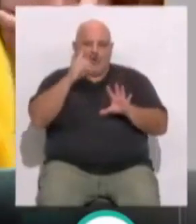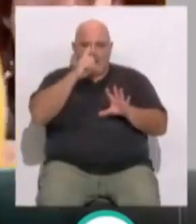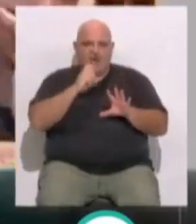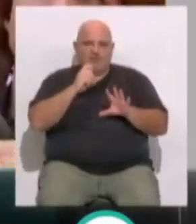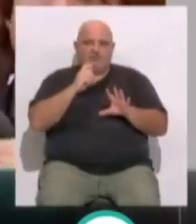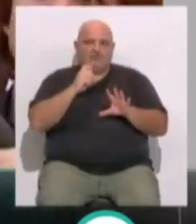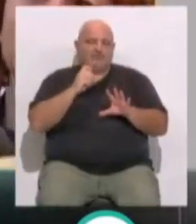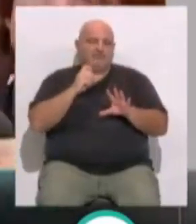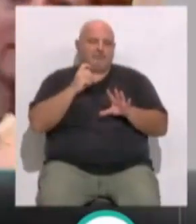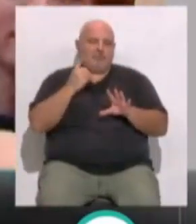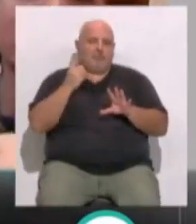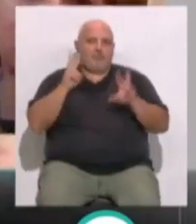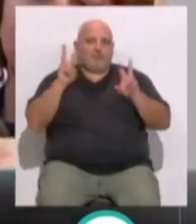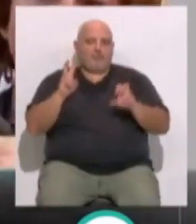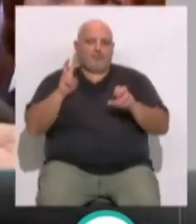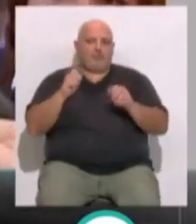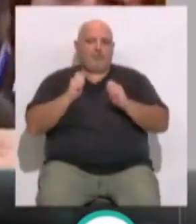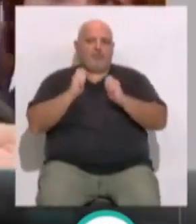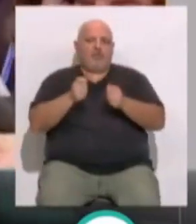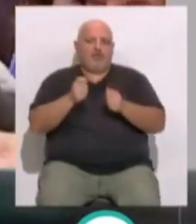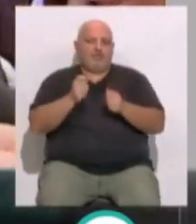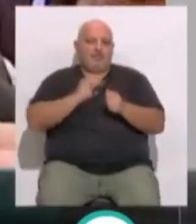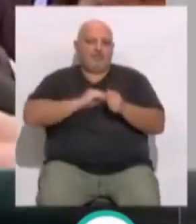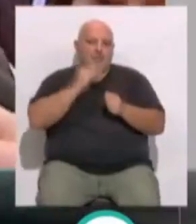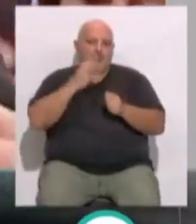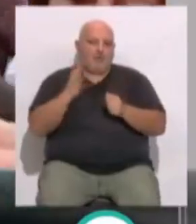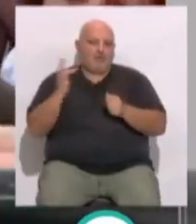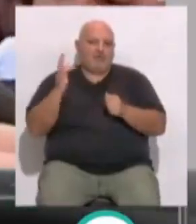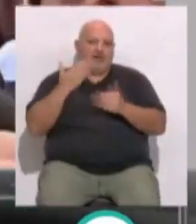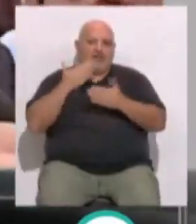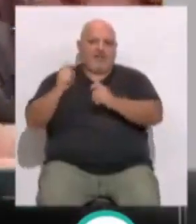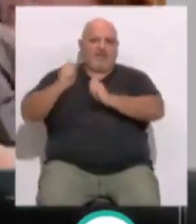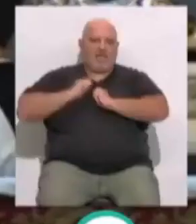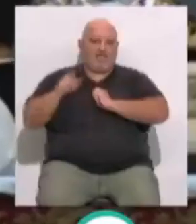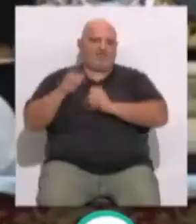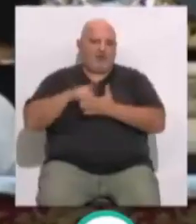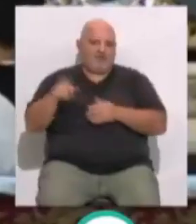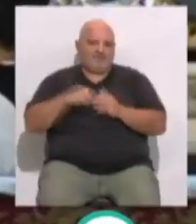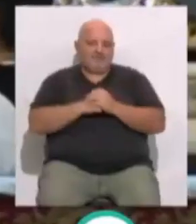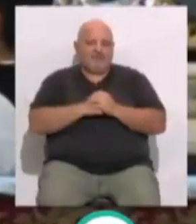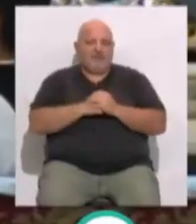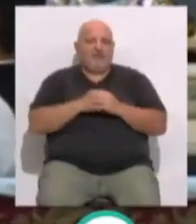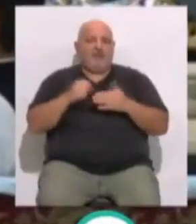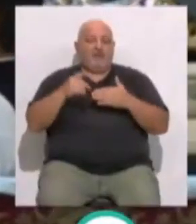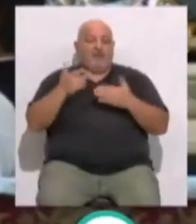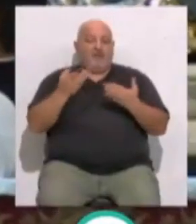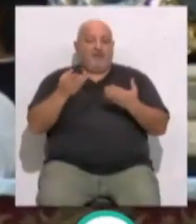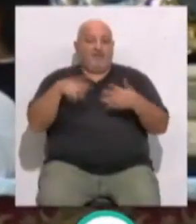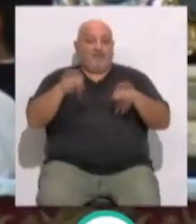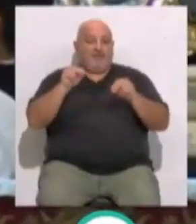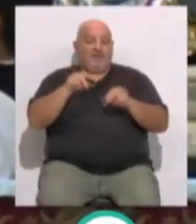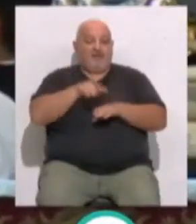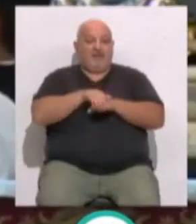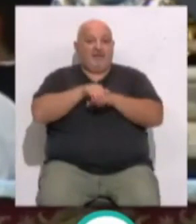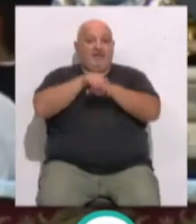y bueno, pues dejó una diócesis bastante bien, ¿no?, en ese aspecto. Tras el cierre de la capilla ardiente, los